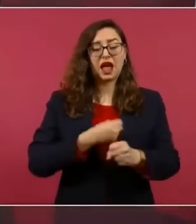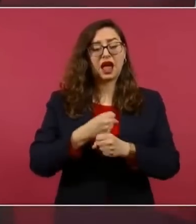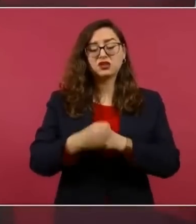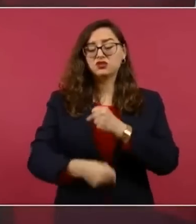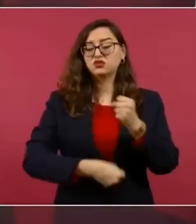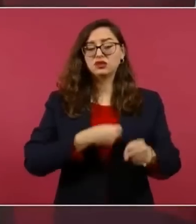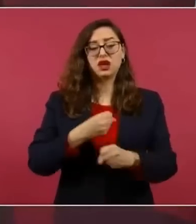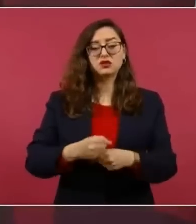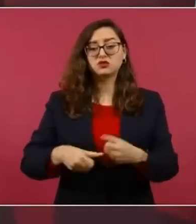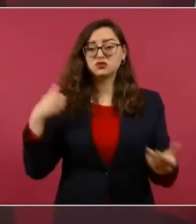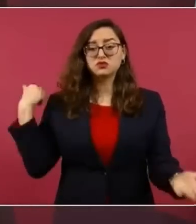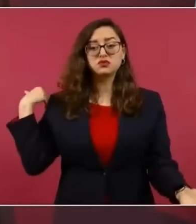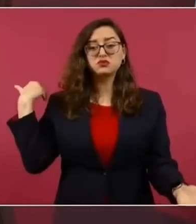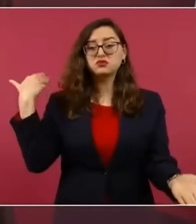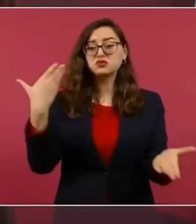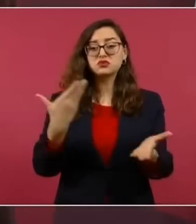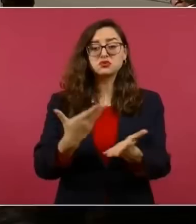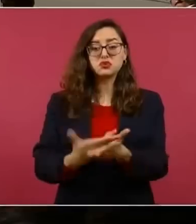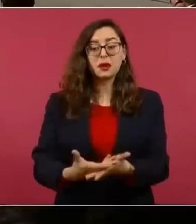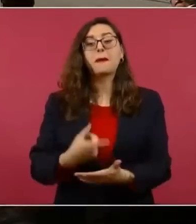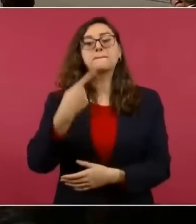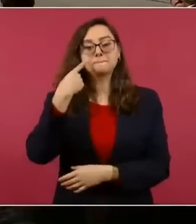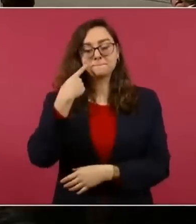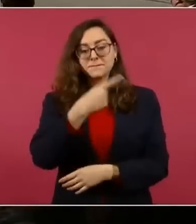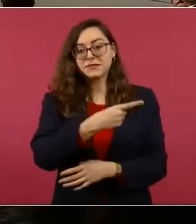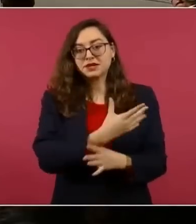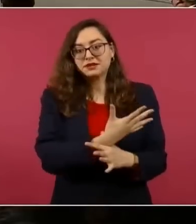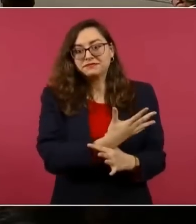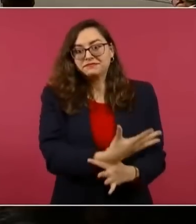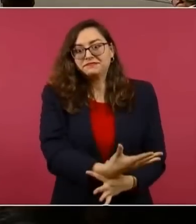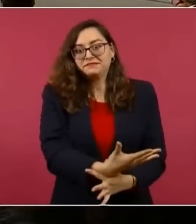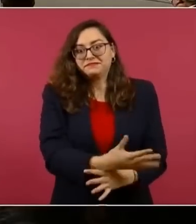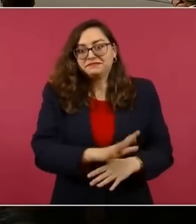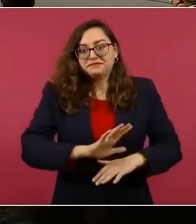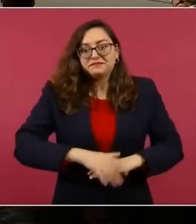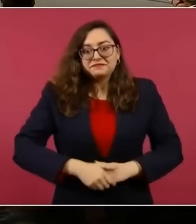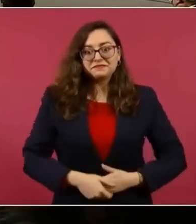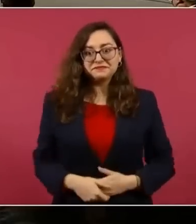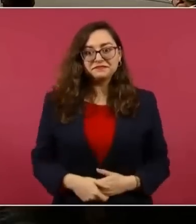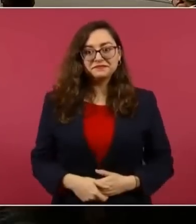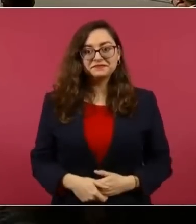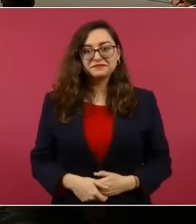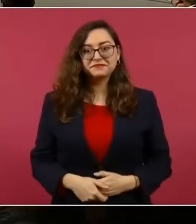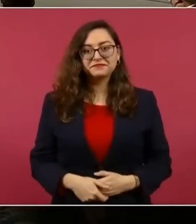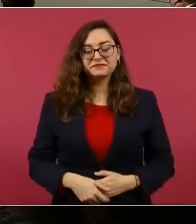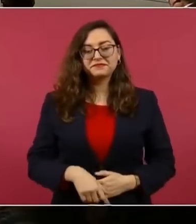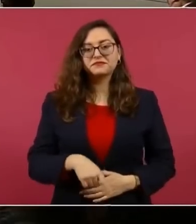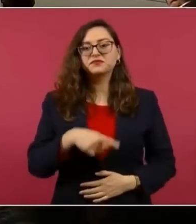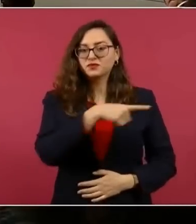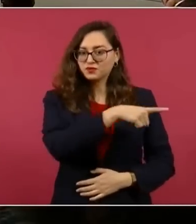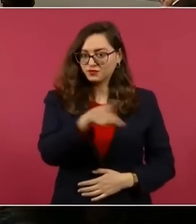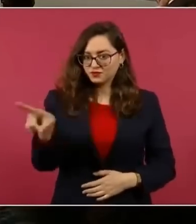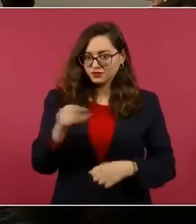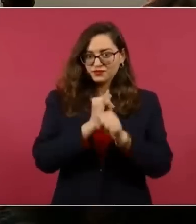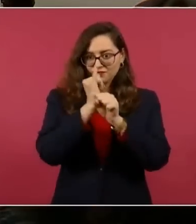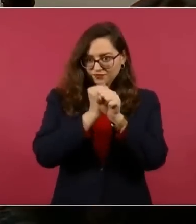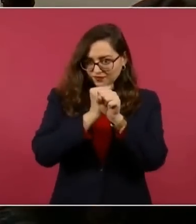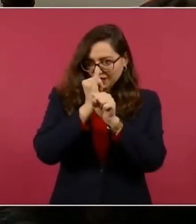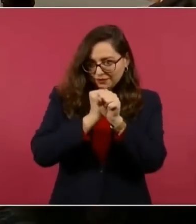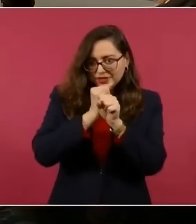pero miren lo que dice, te lo vamos a dejar de tarea a la gente.